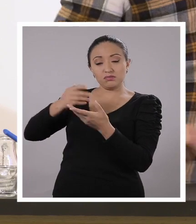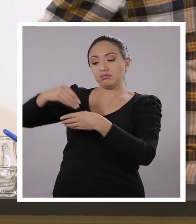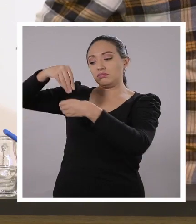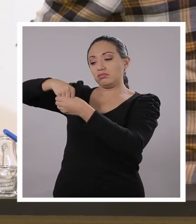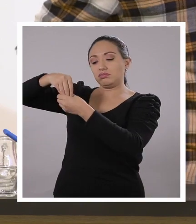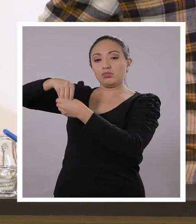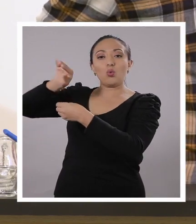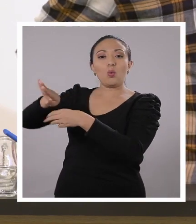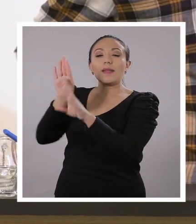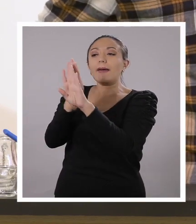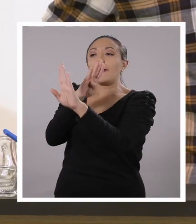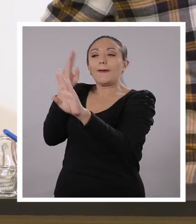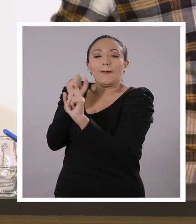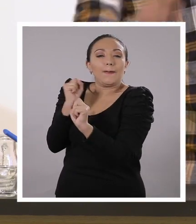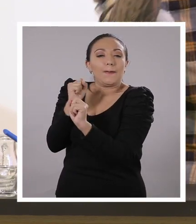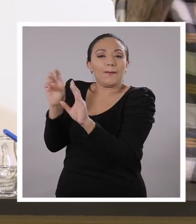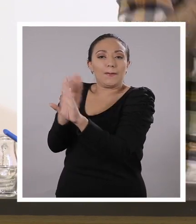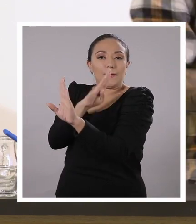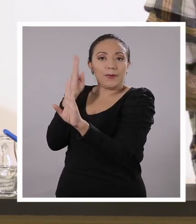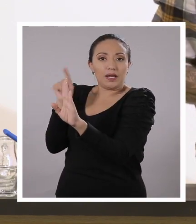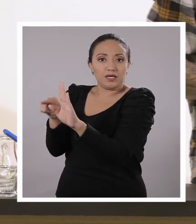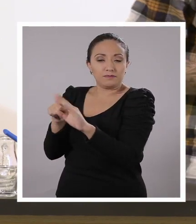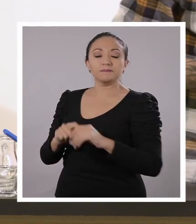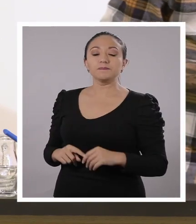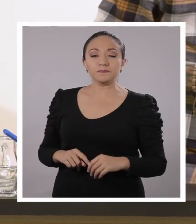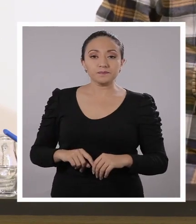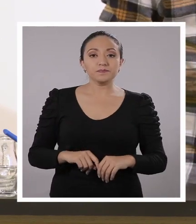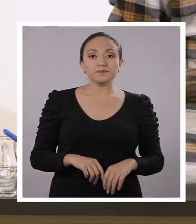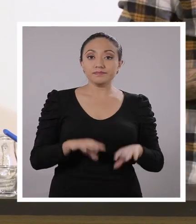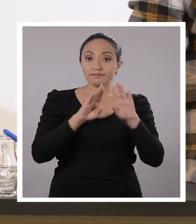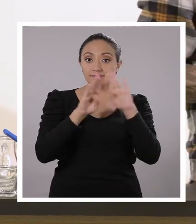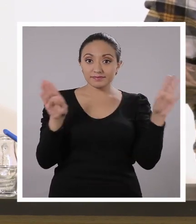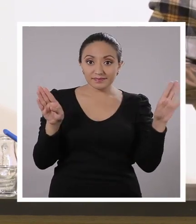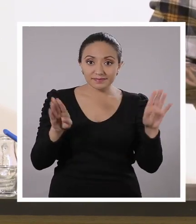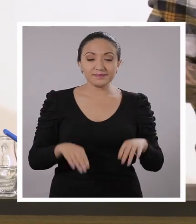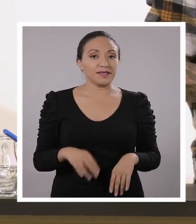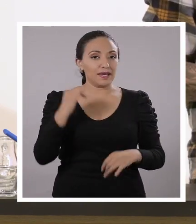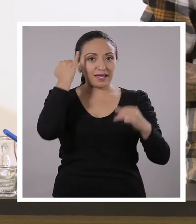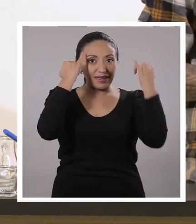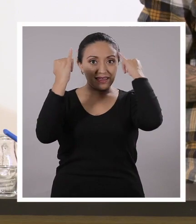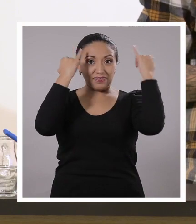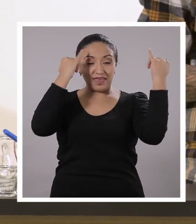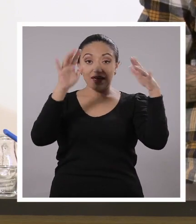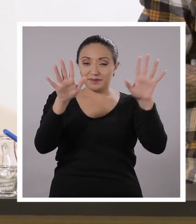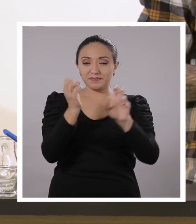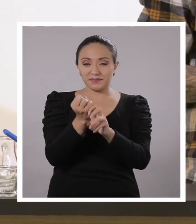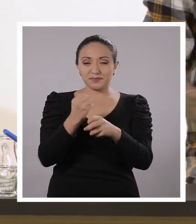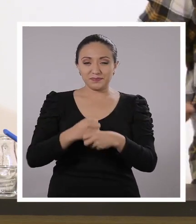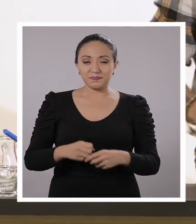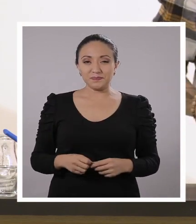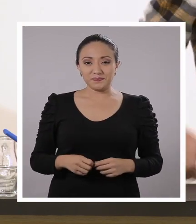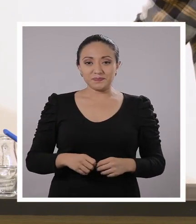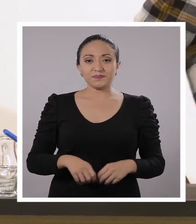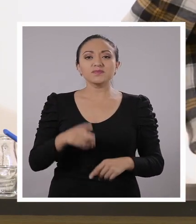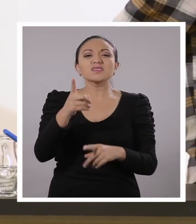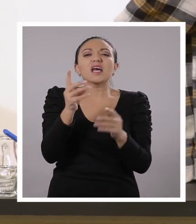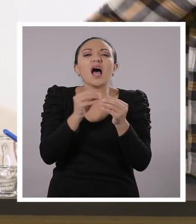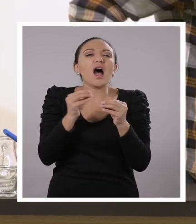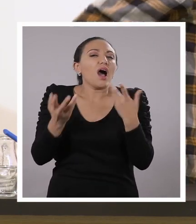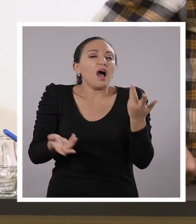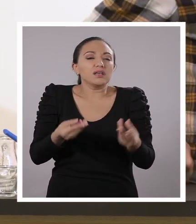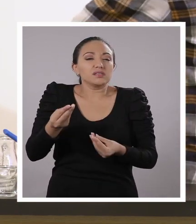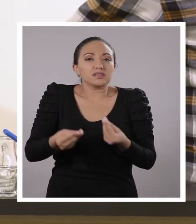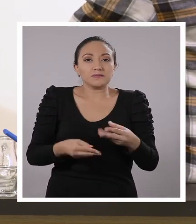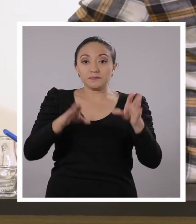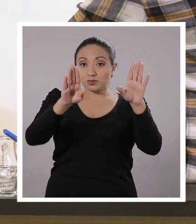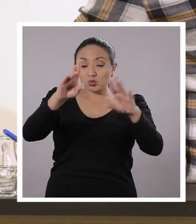guardes en la refrigeradora. Exactamente. Ahora sí, entramos a la creación de nuestras figuras. Listo, pero ¿qué figuras vamos a